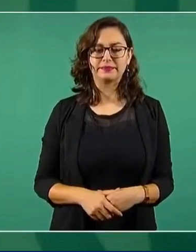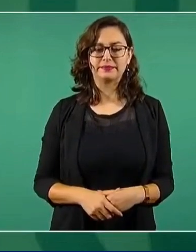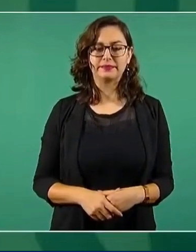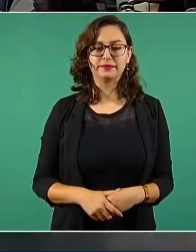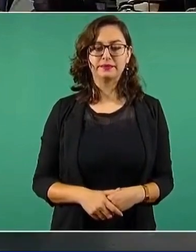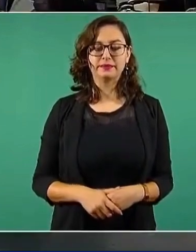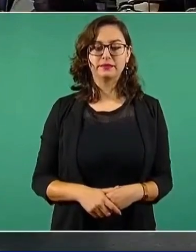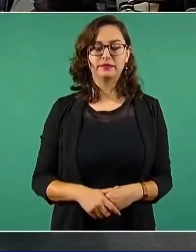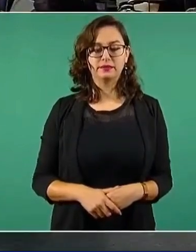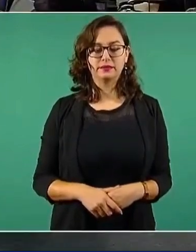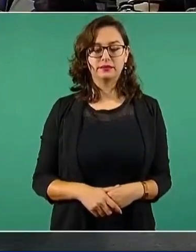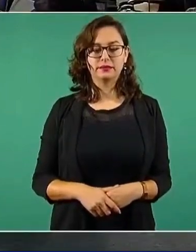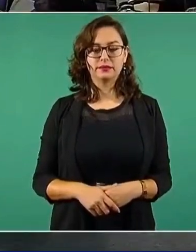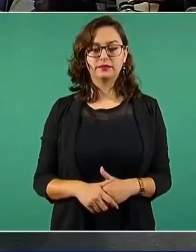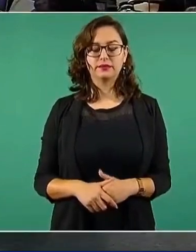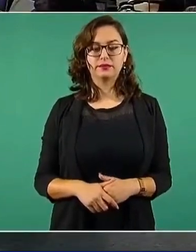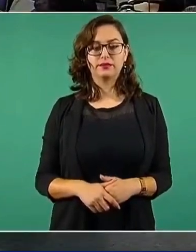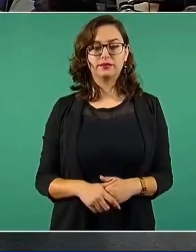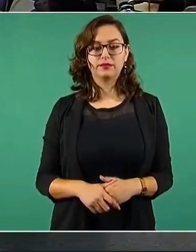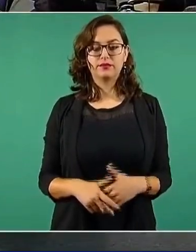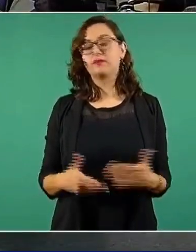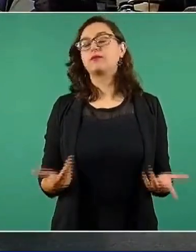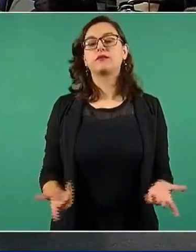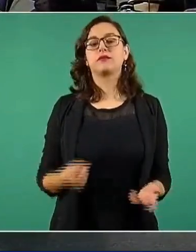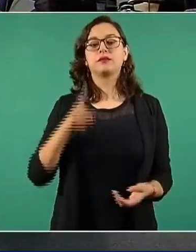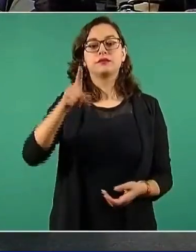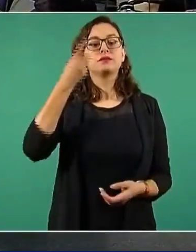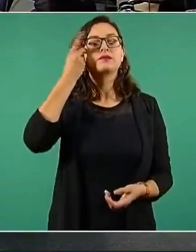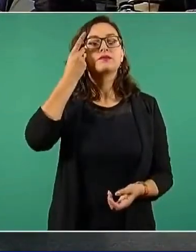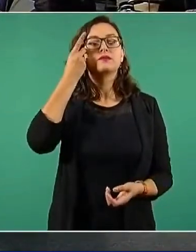Porque ahí está este, ¿cómo se llama? El dueño de Oxxo.